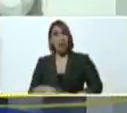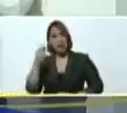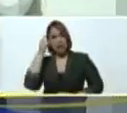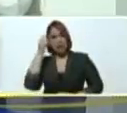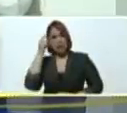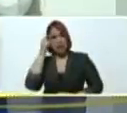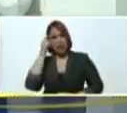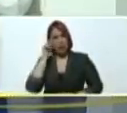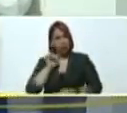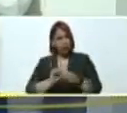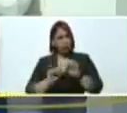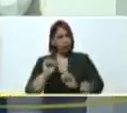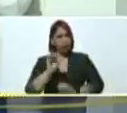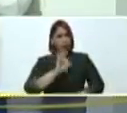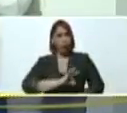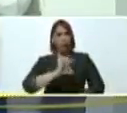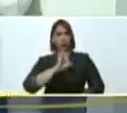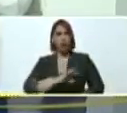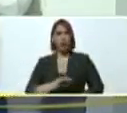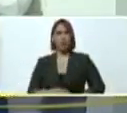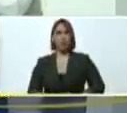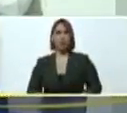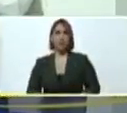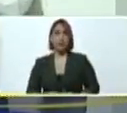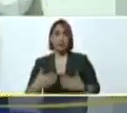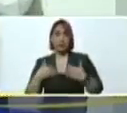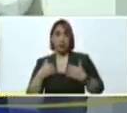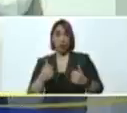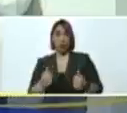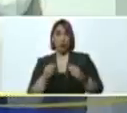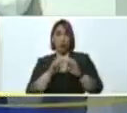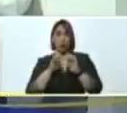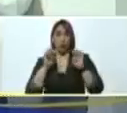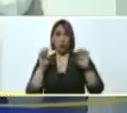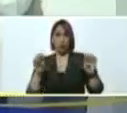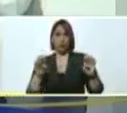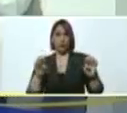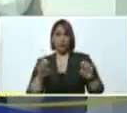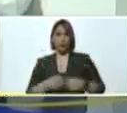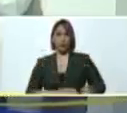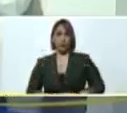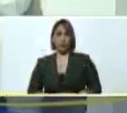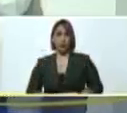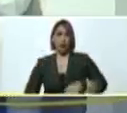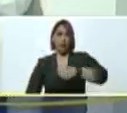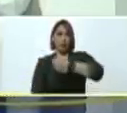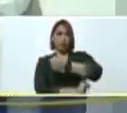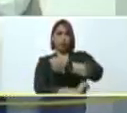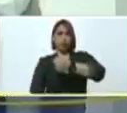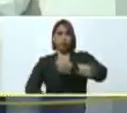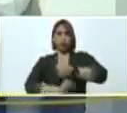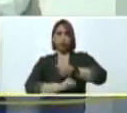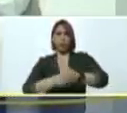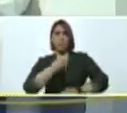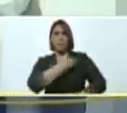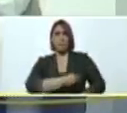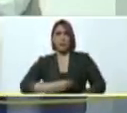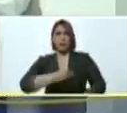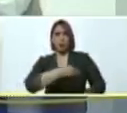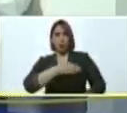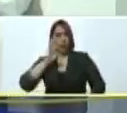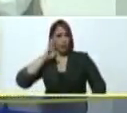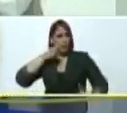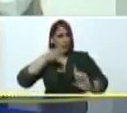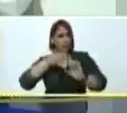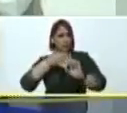ofensiva social en la salud, en la educación, en las bases de misiones. Hoy, vamos rumbo a la